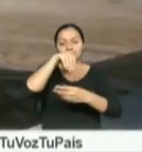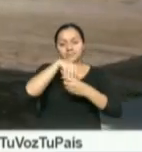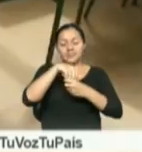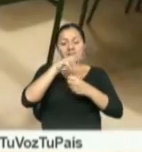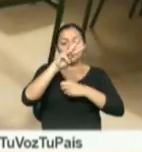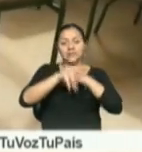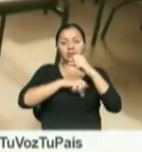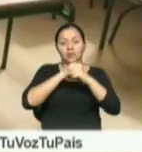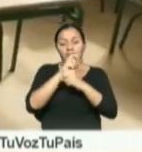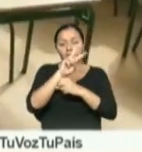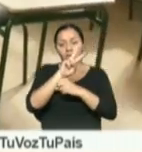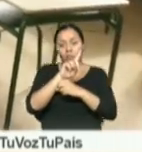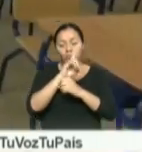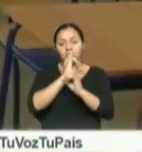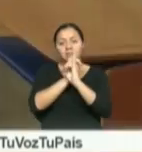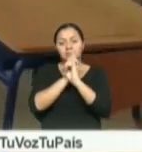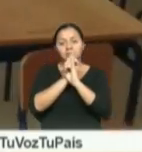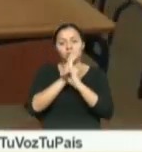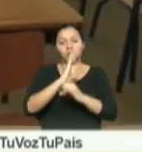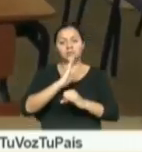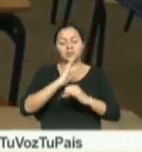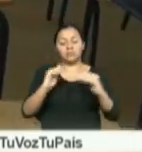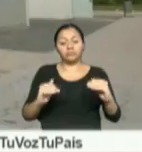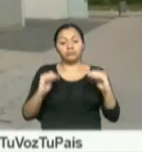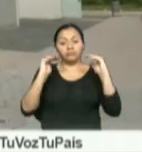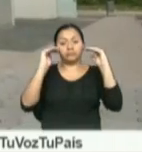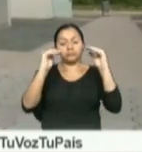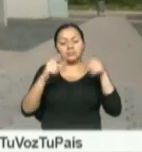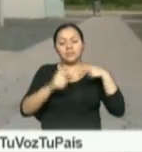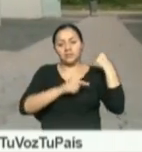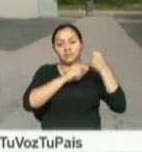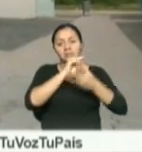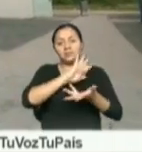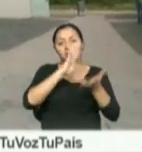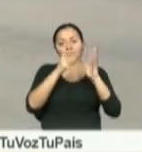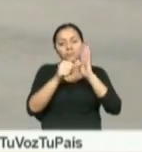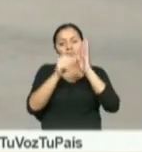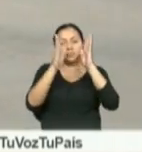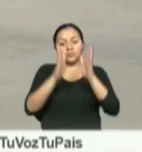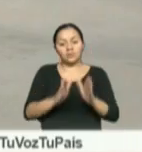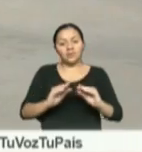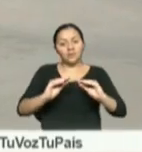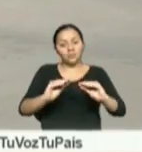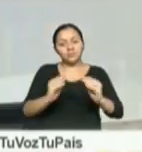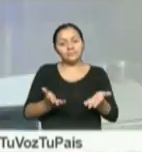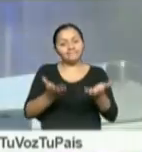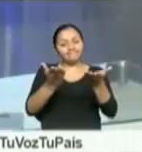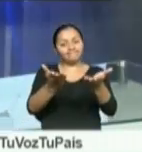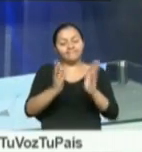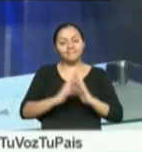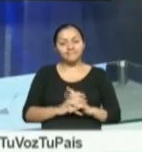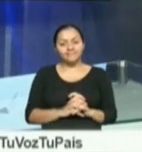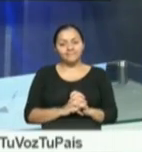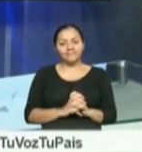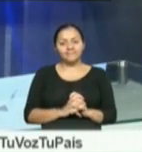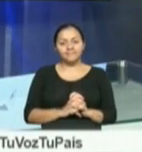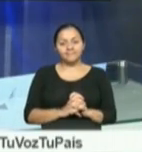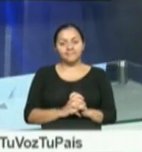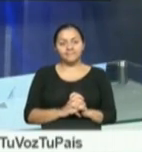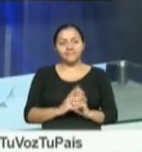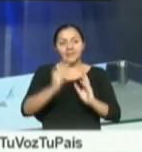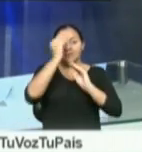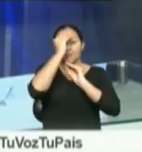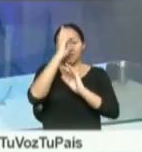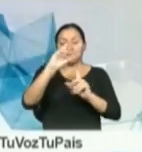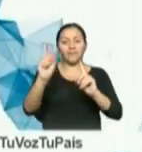XXI e institutos técnicos que son parte de este legado de la revolución de la educación. Con esta